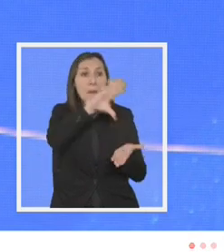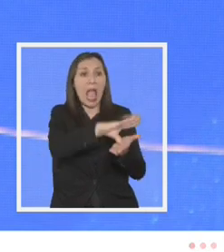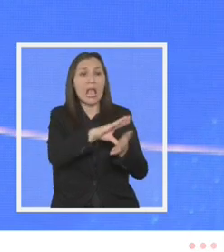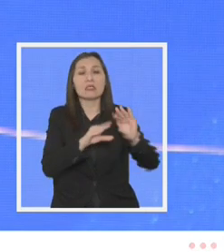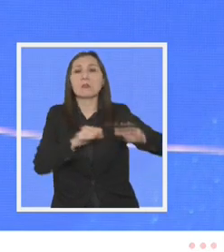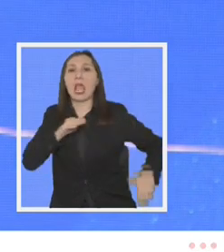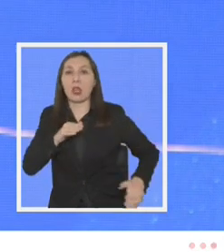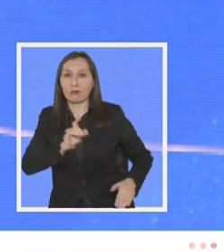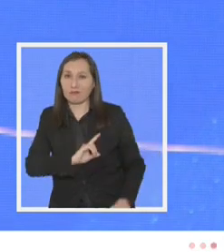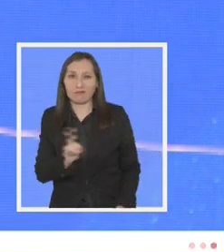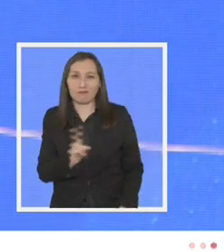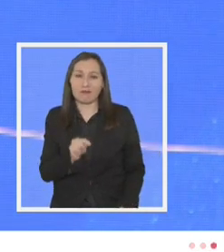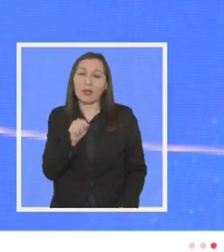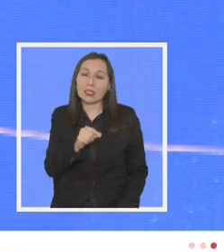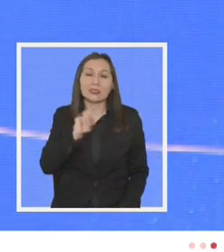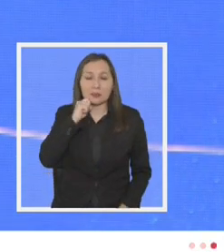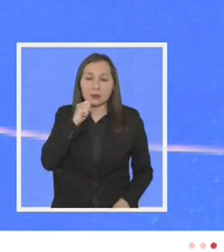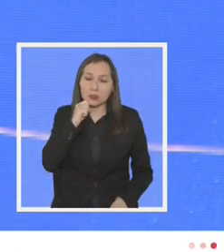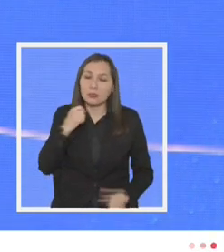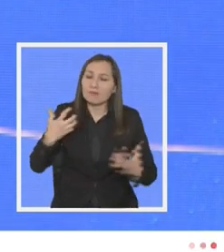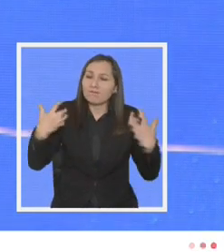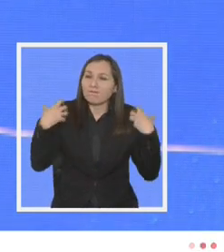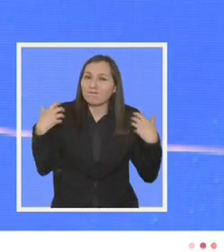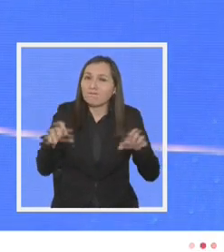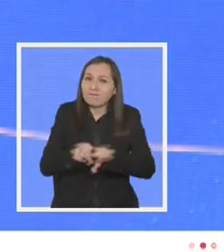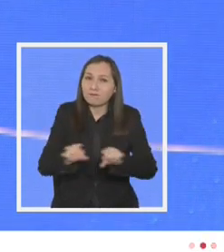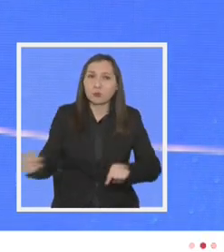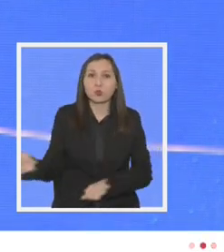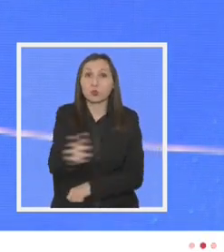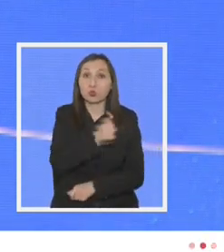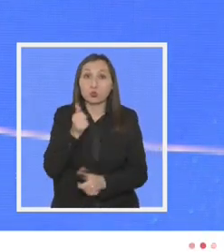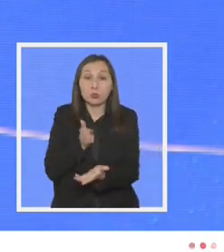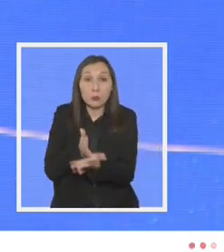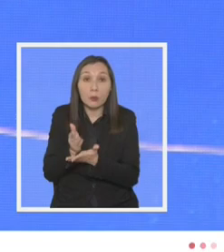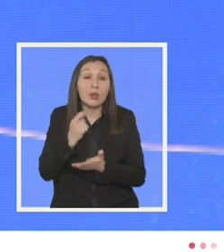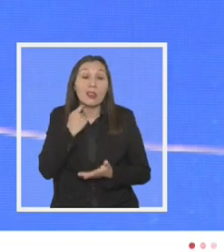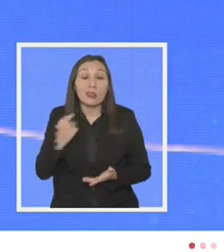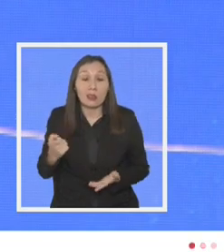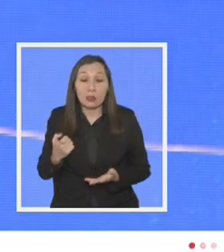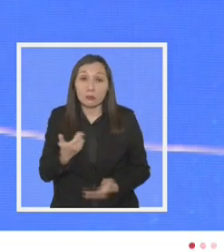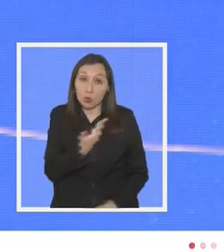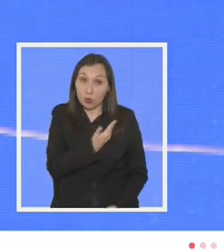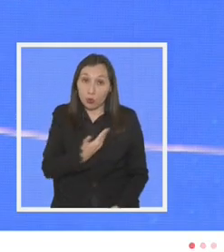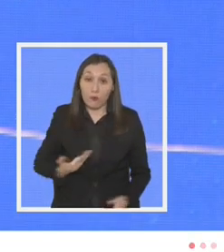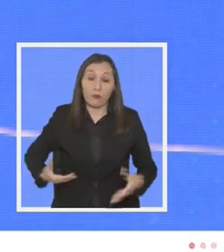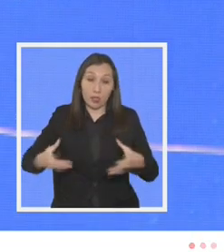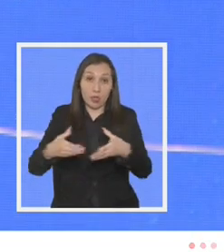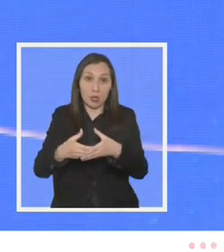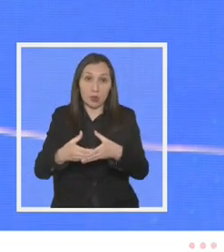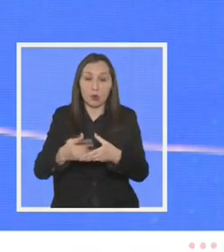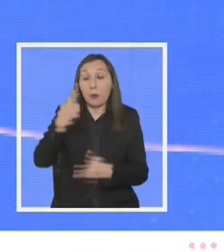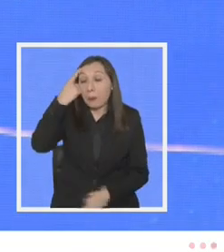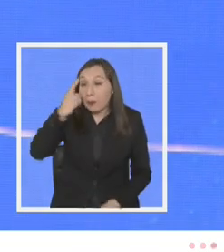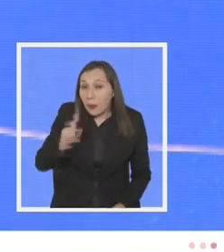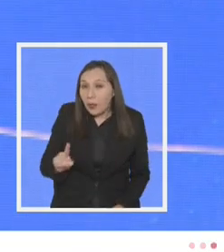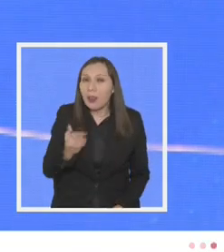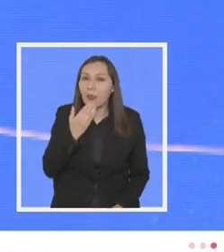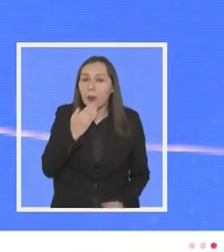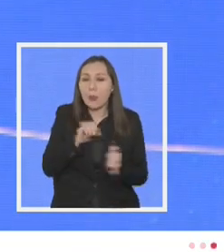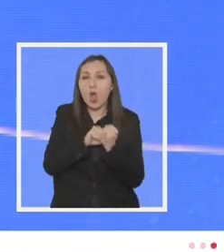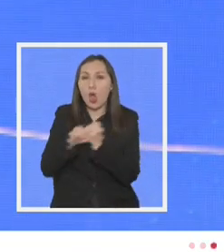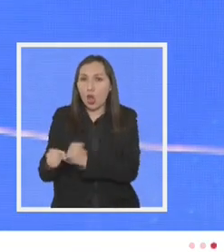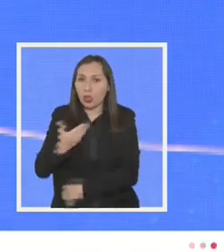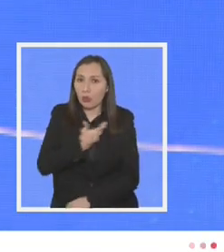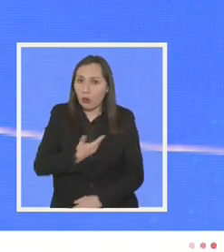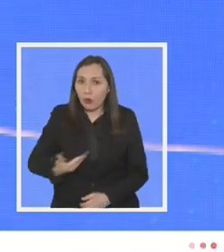y esto a su vez implica responsabilidad y compromiso de todos partiendo por el gobierno pero también de la